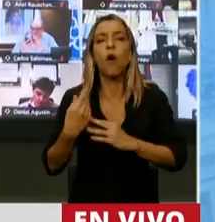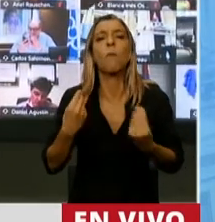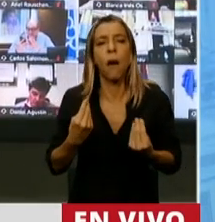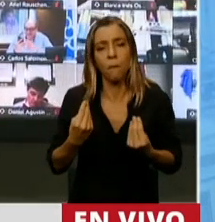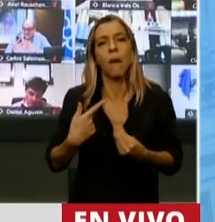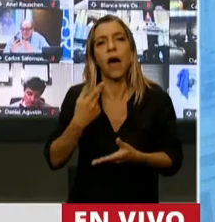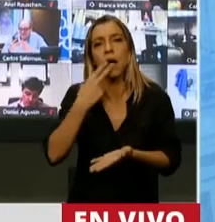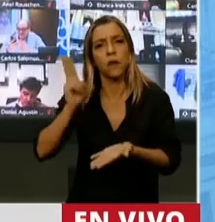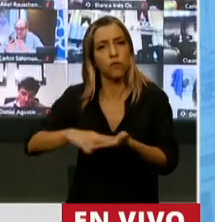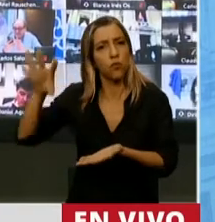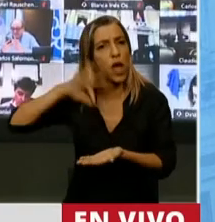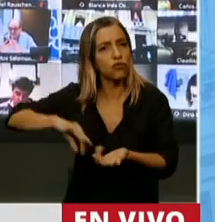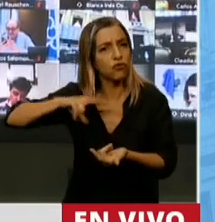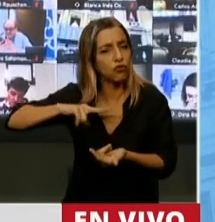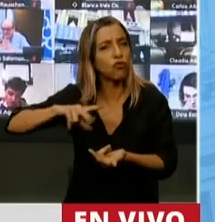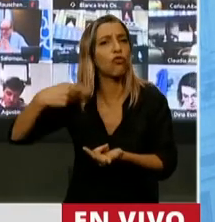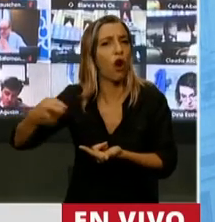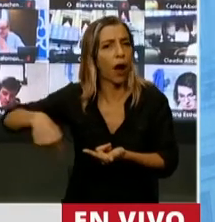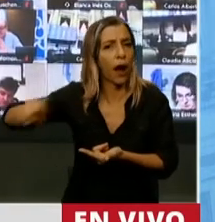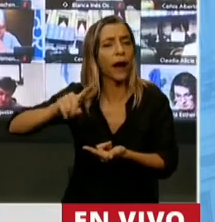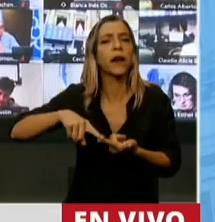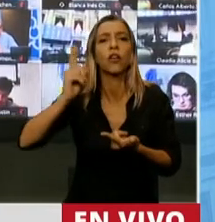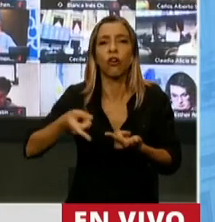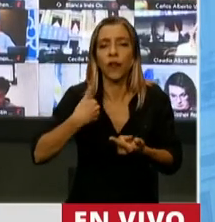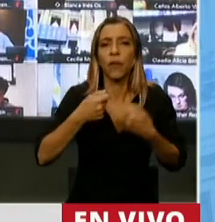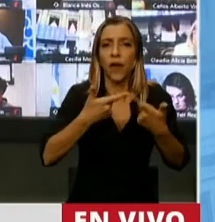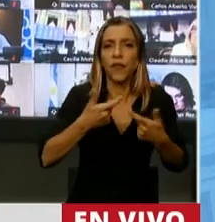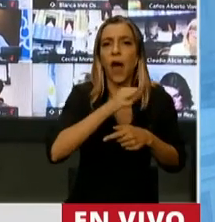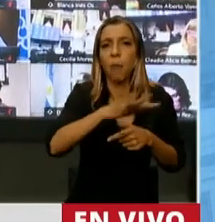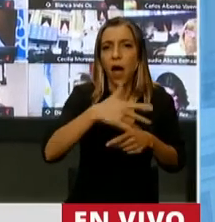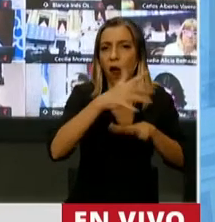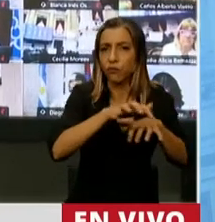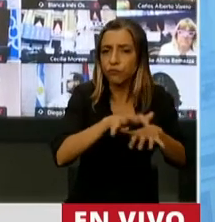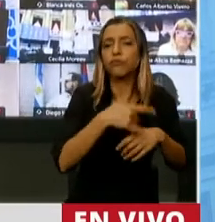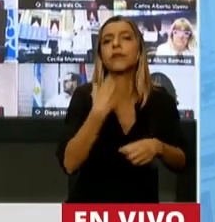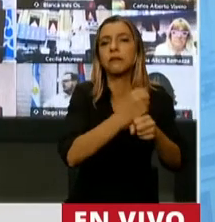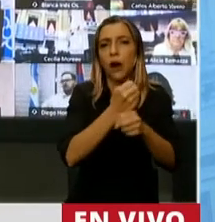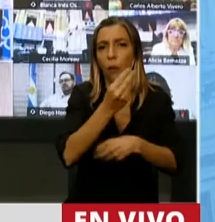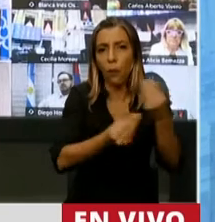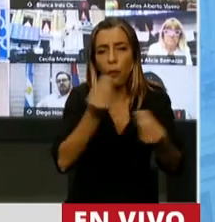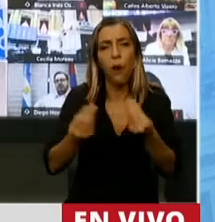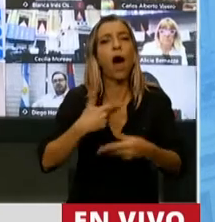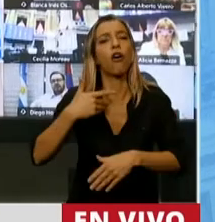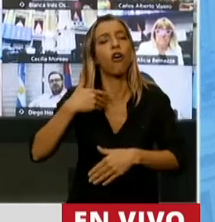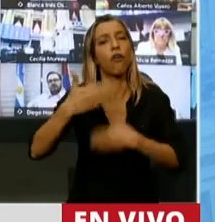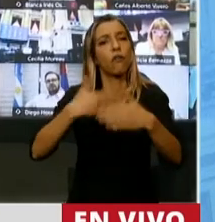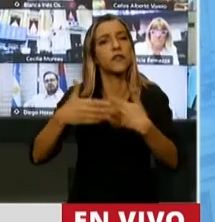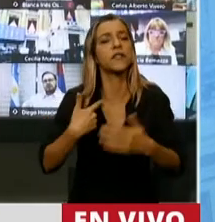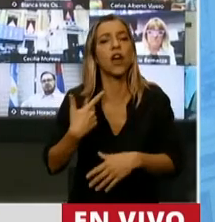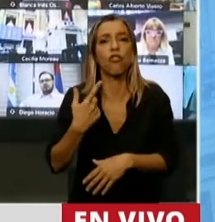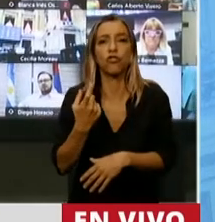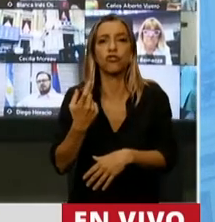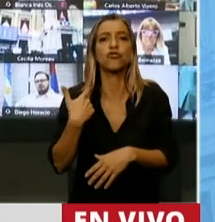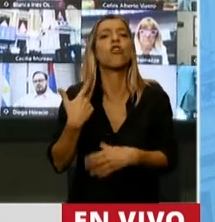fortuna, la ley de tierra, techo y trabajo para un millón de chacras, por el desarrollo de la autonomía industrial nacional y una